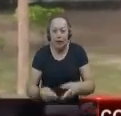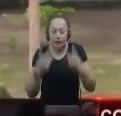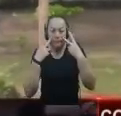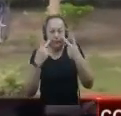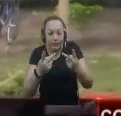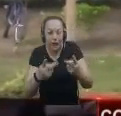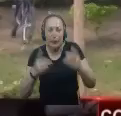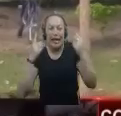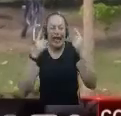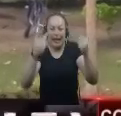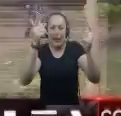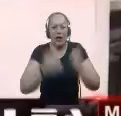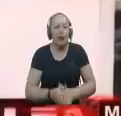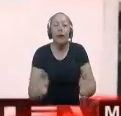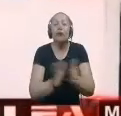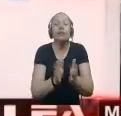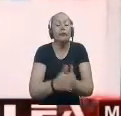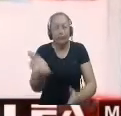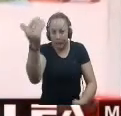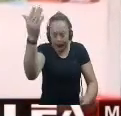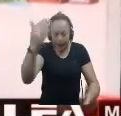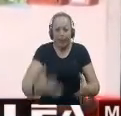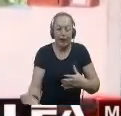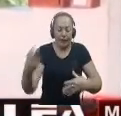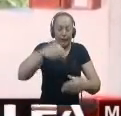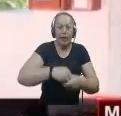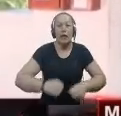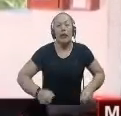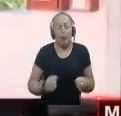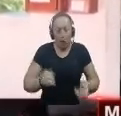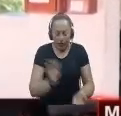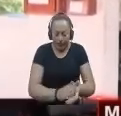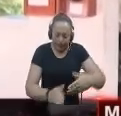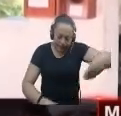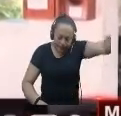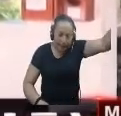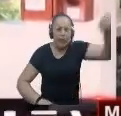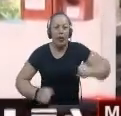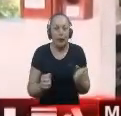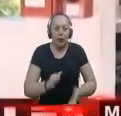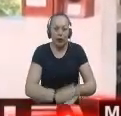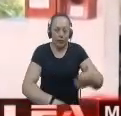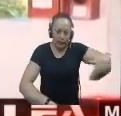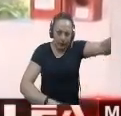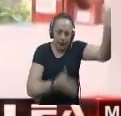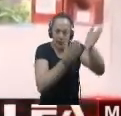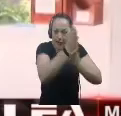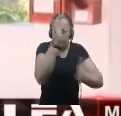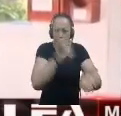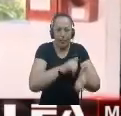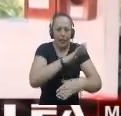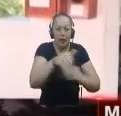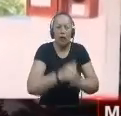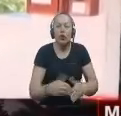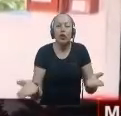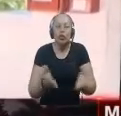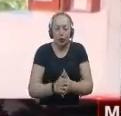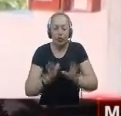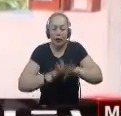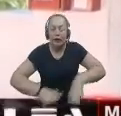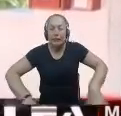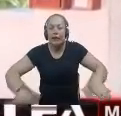pasarlos Y entregarlos A Honda Los que van para Bogotá Y así mismo Ellos siguen La coordinación Hasta llegar Al lugar